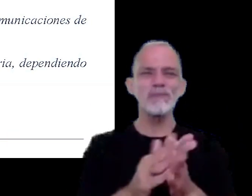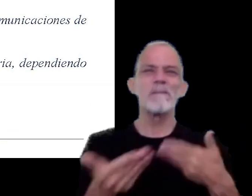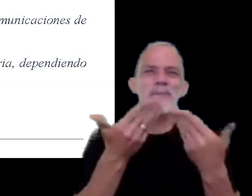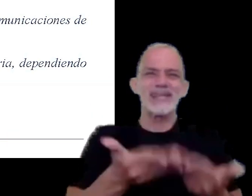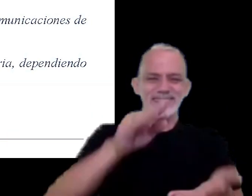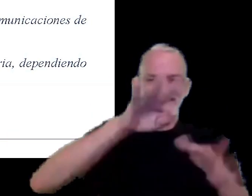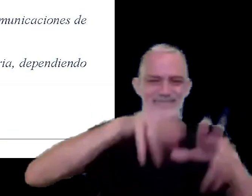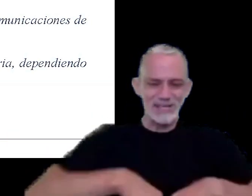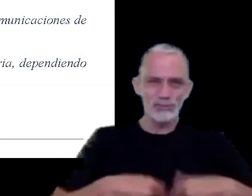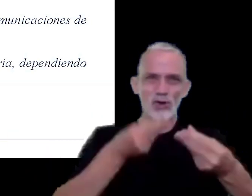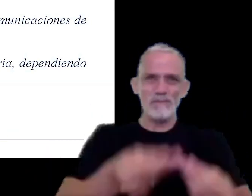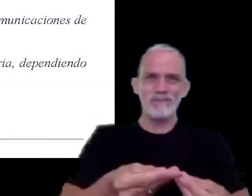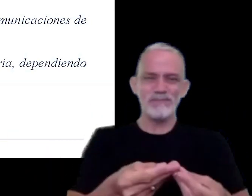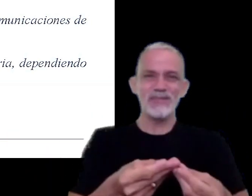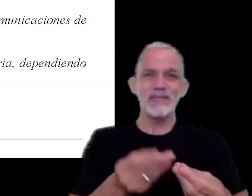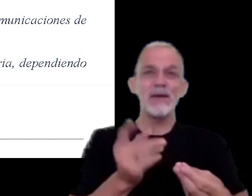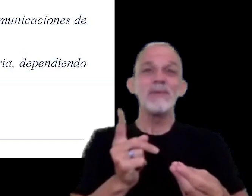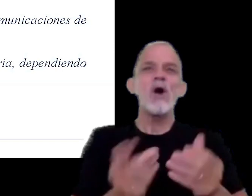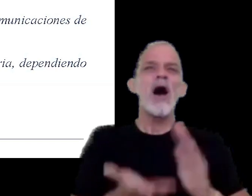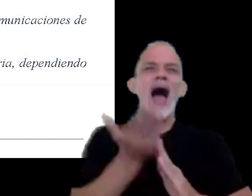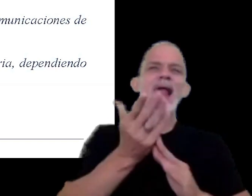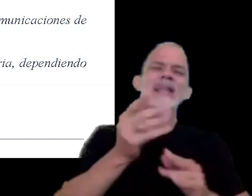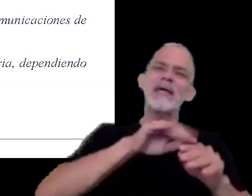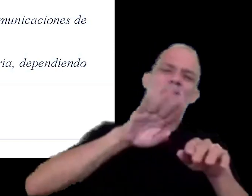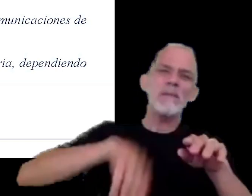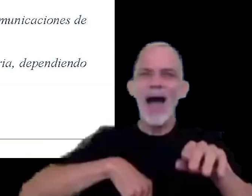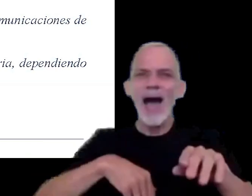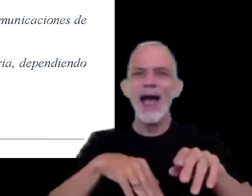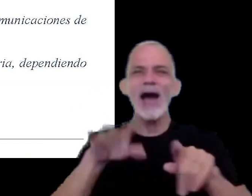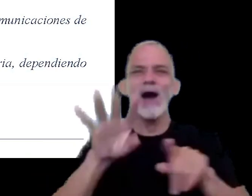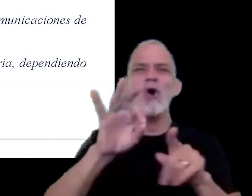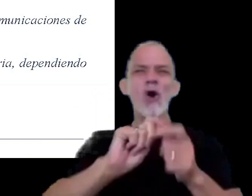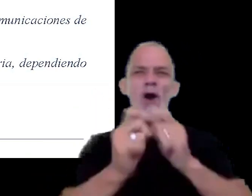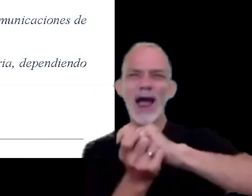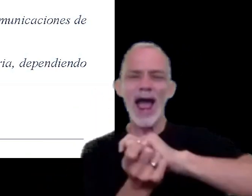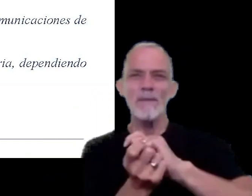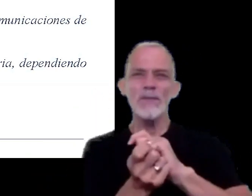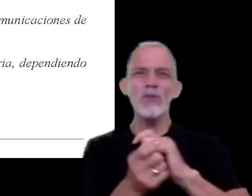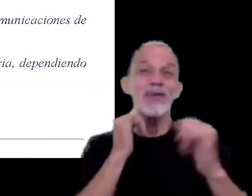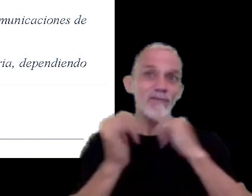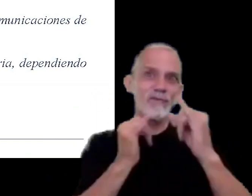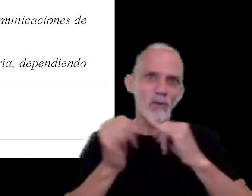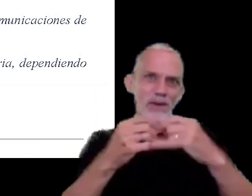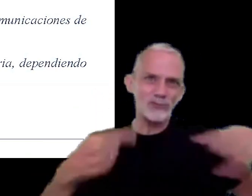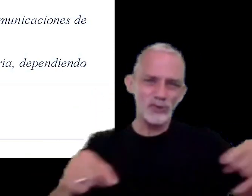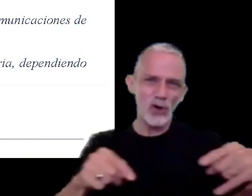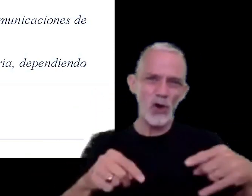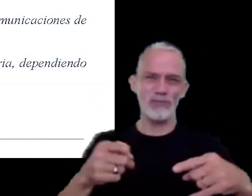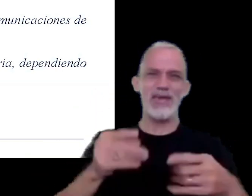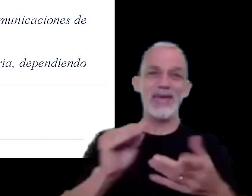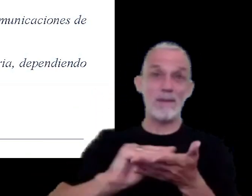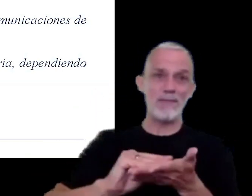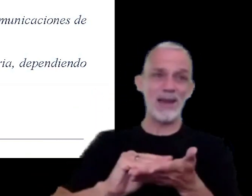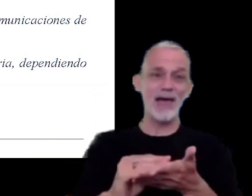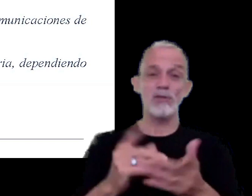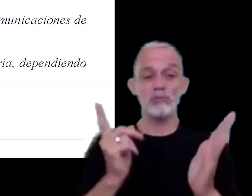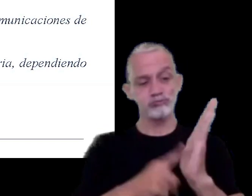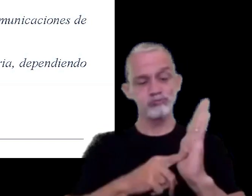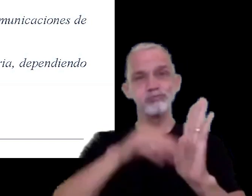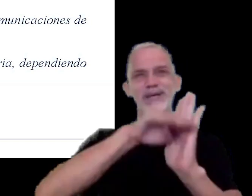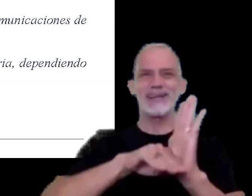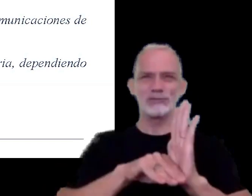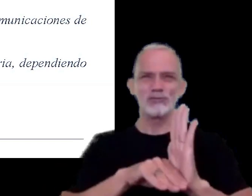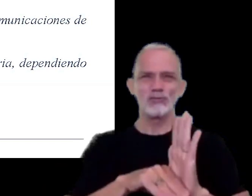de las comunicaciones de altas bajas o modificaciones de datos vigentes y previstas en la resolución